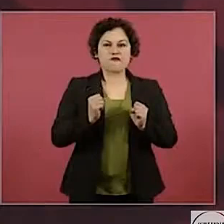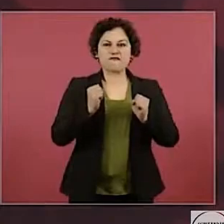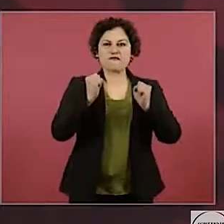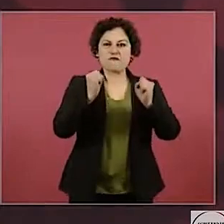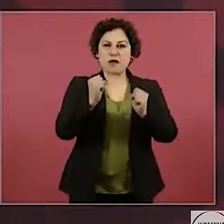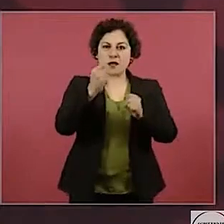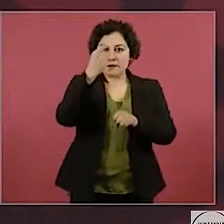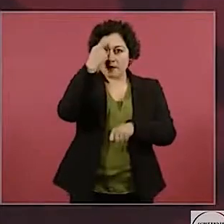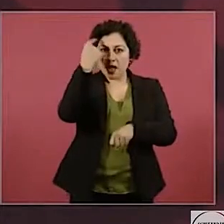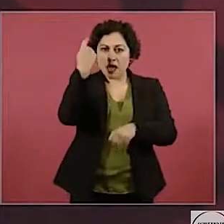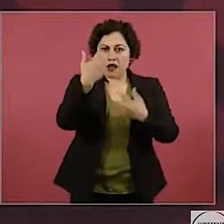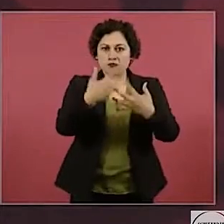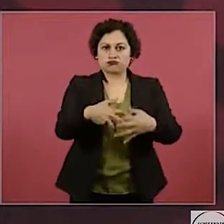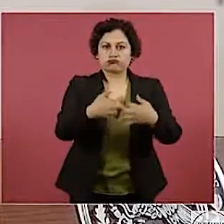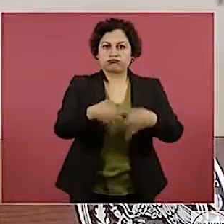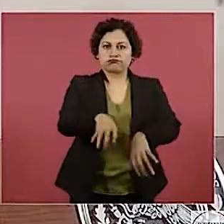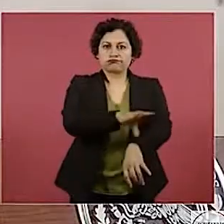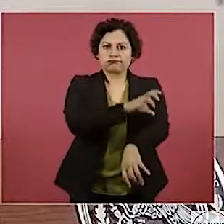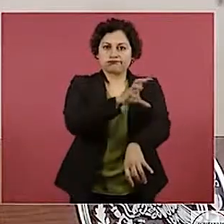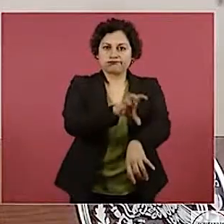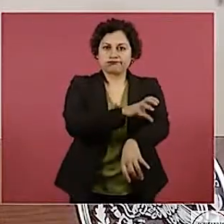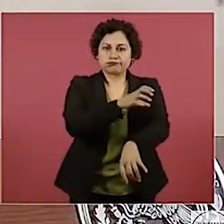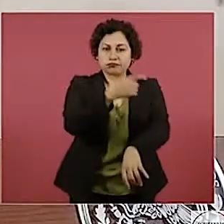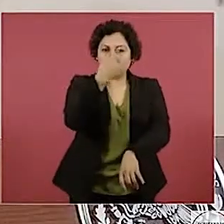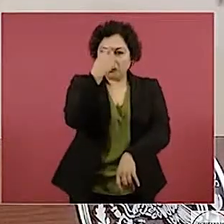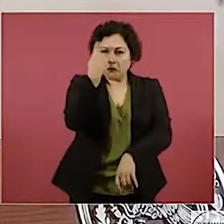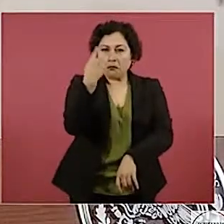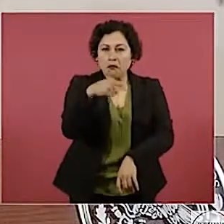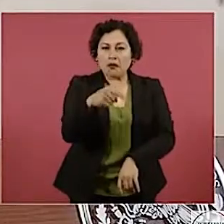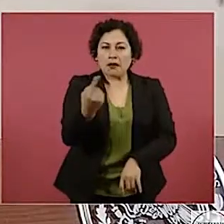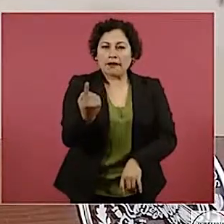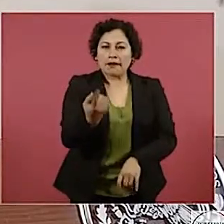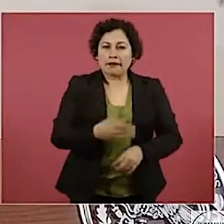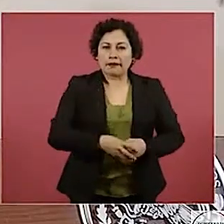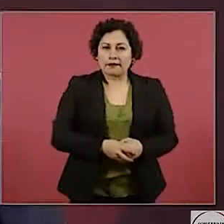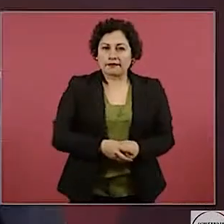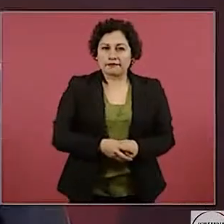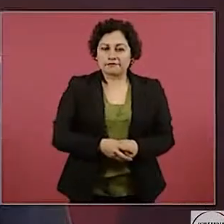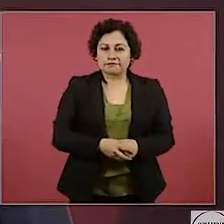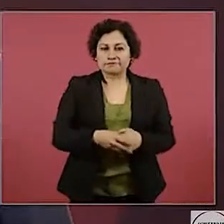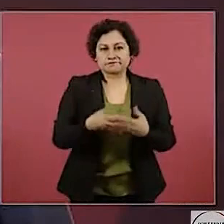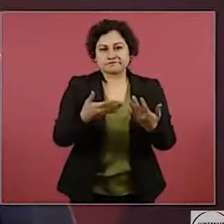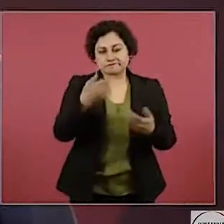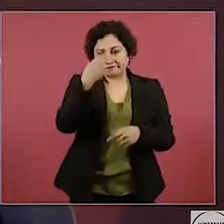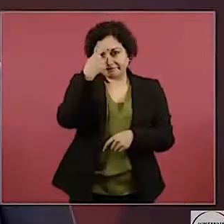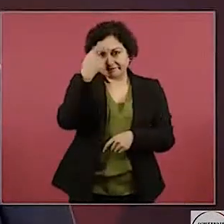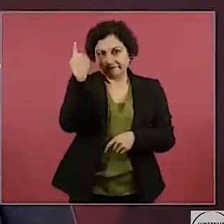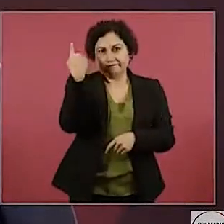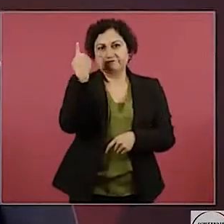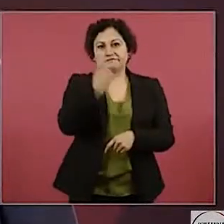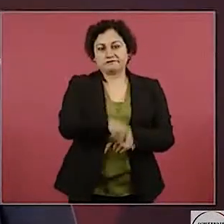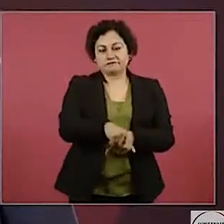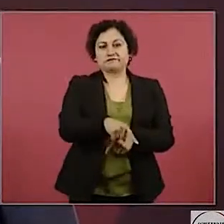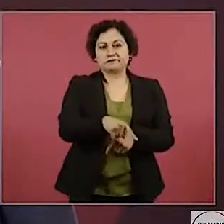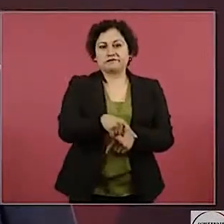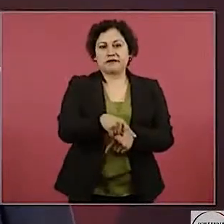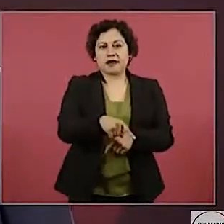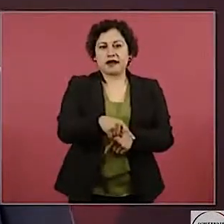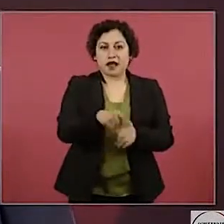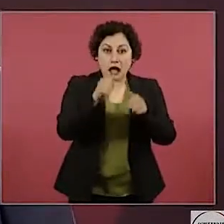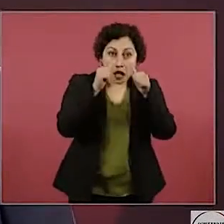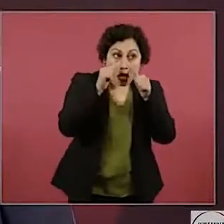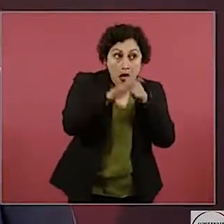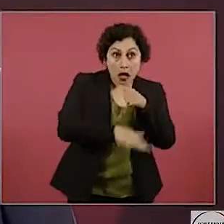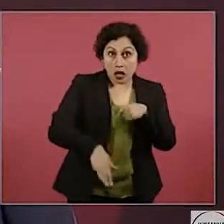Para medrar, no les importa el pueblo,